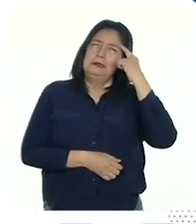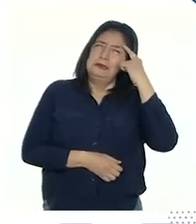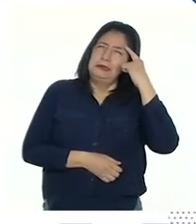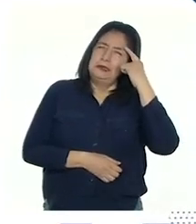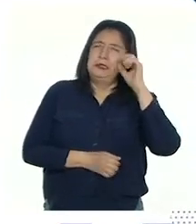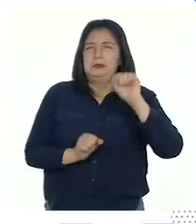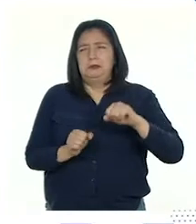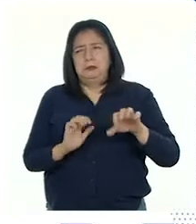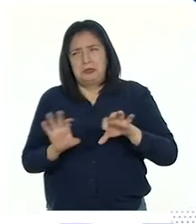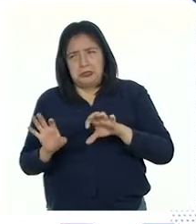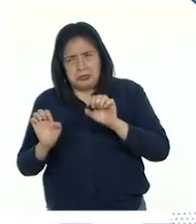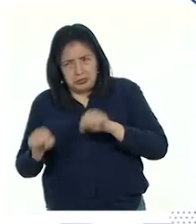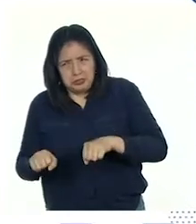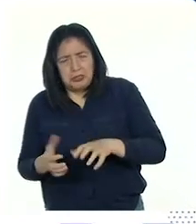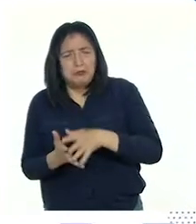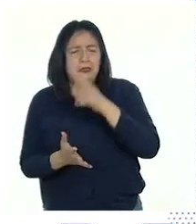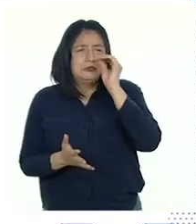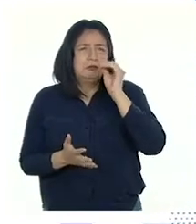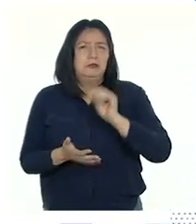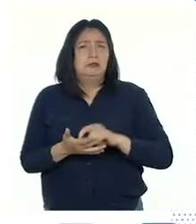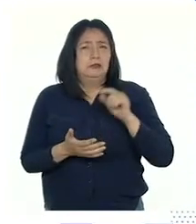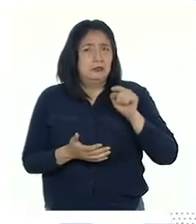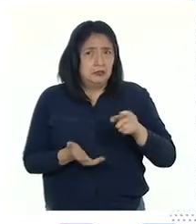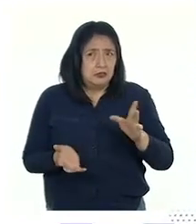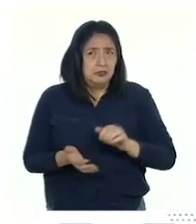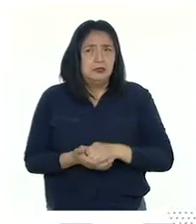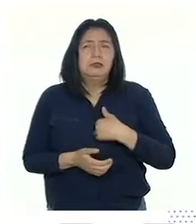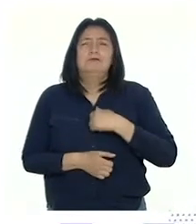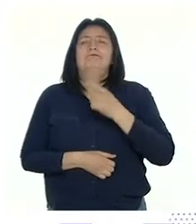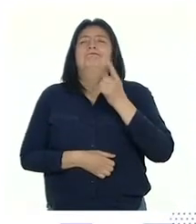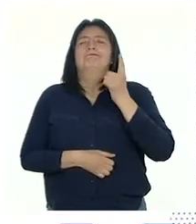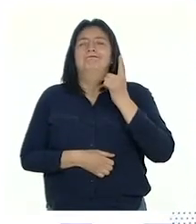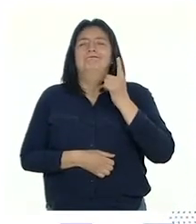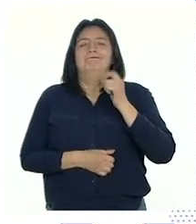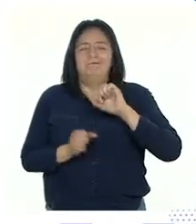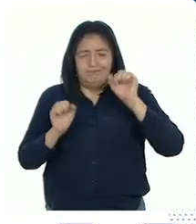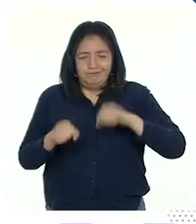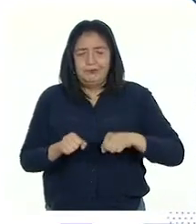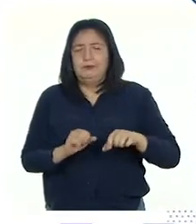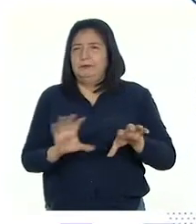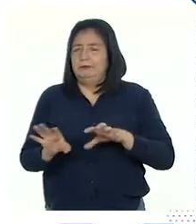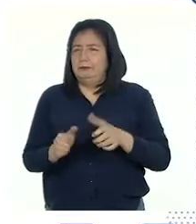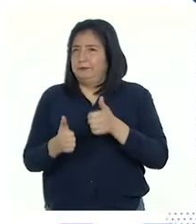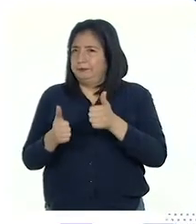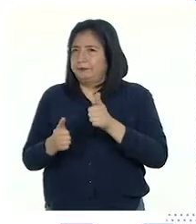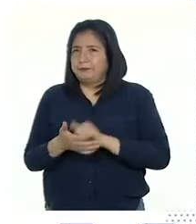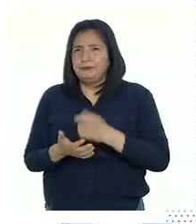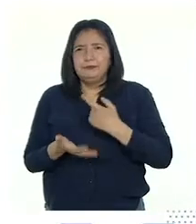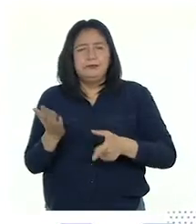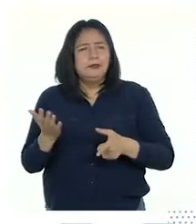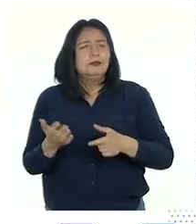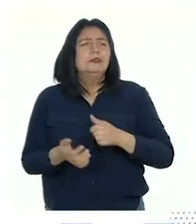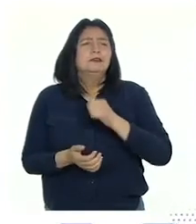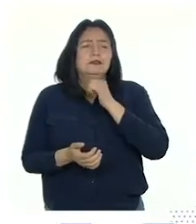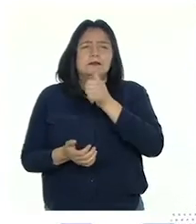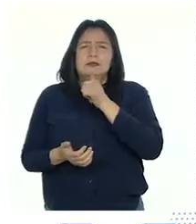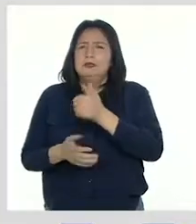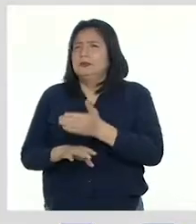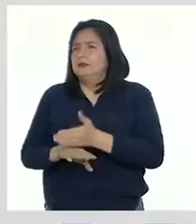sobre lo que estamos aprendiendo y a partir de esto reconocer nuestros logros y saber lo que debemos mejorar.